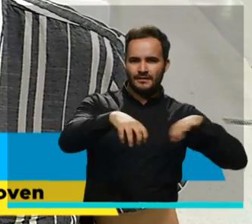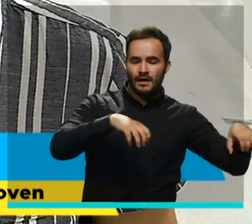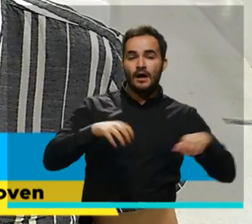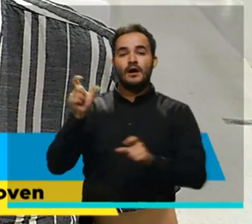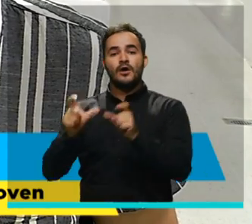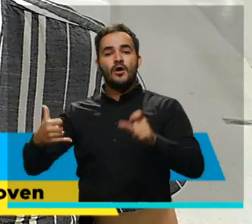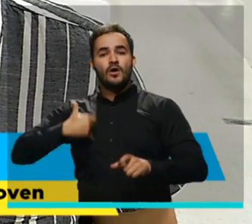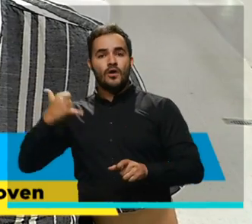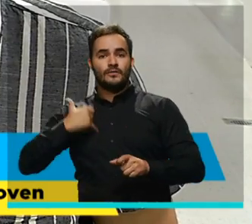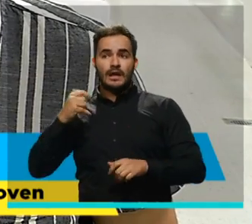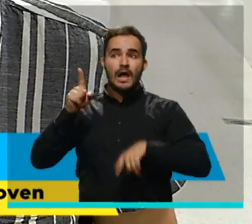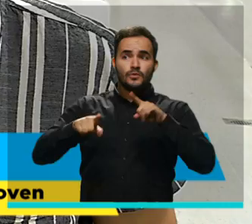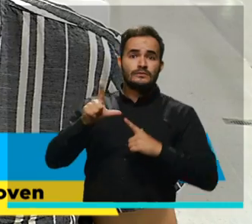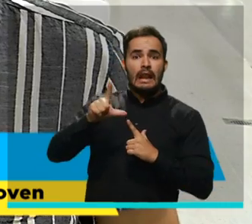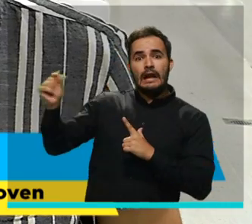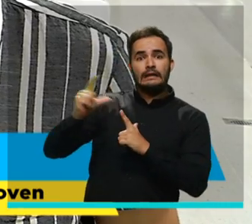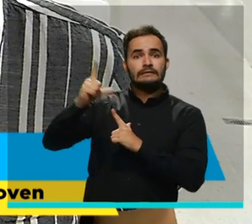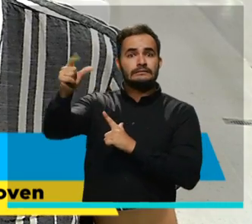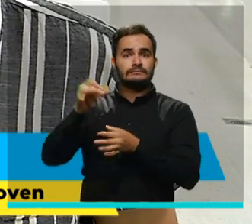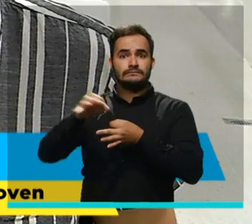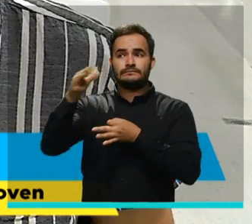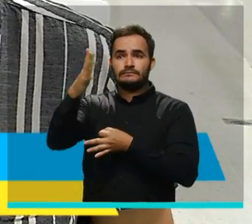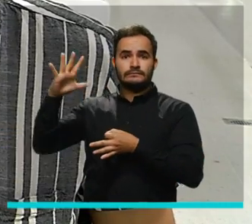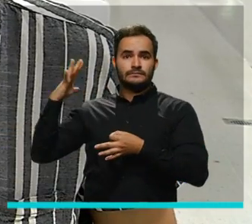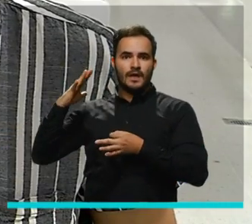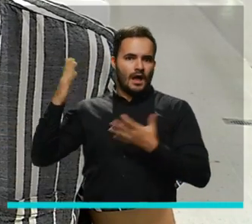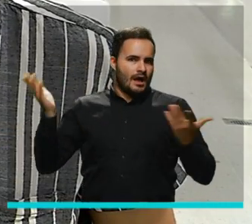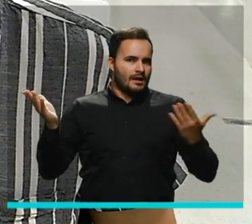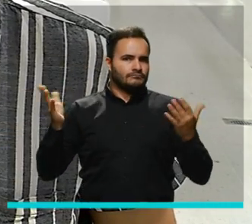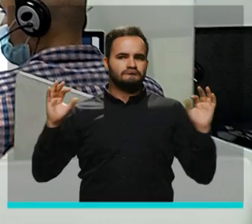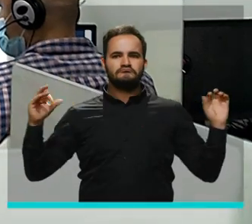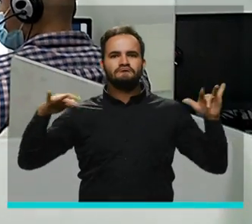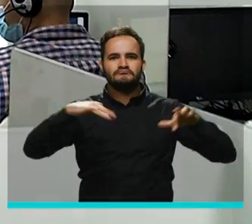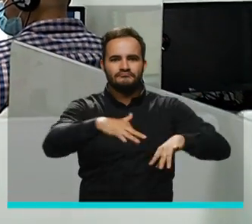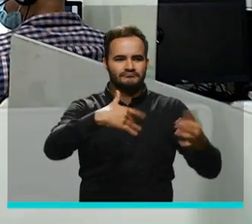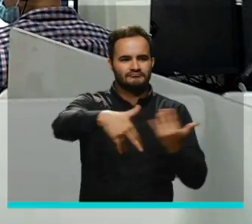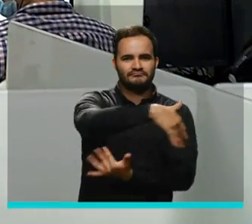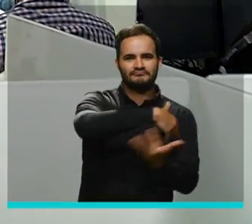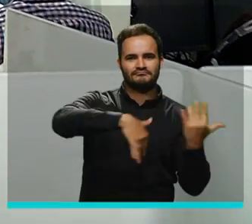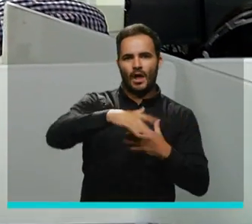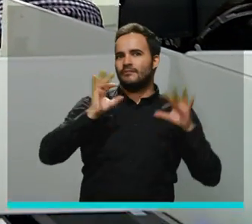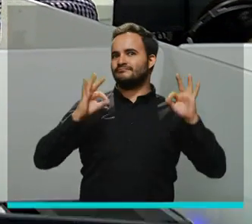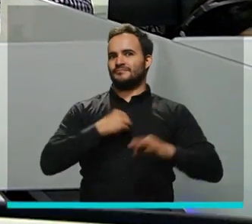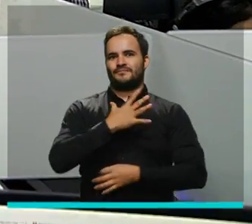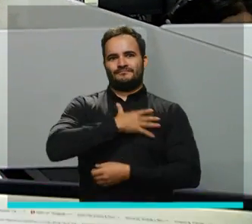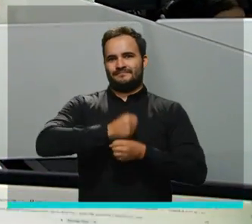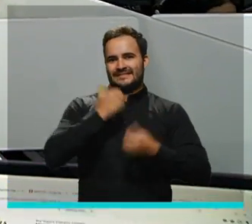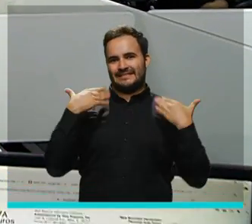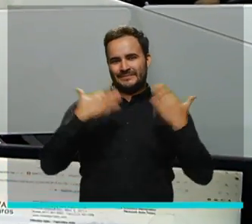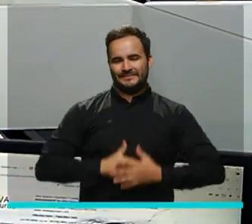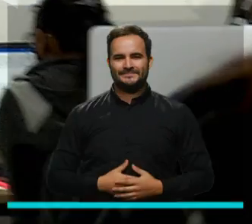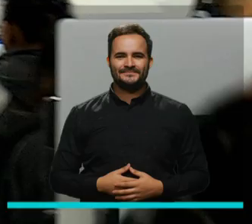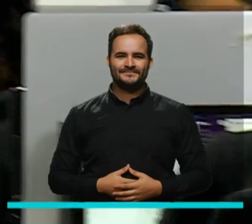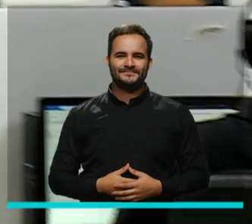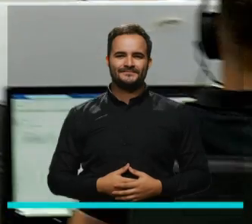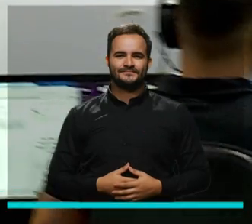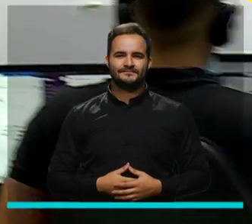jóvenes que muchas veces están en la periferia de la ciudad o están lejos de las oportunidades laborales.